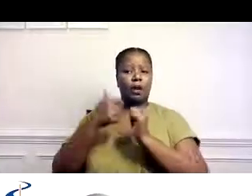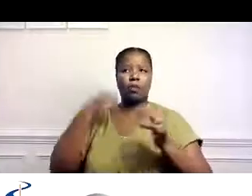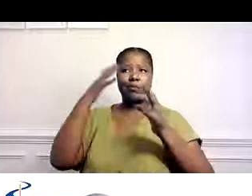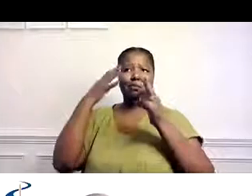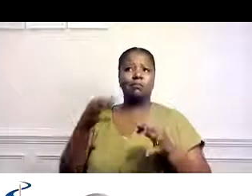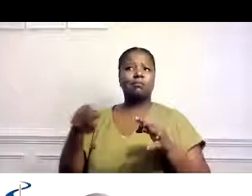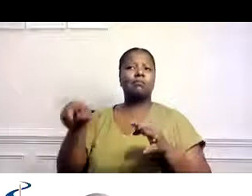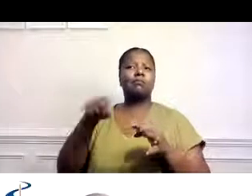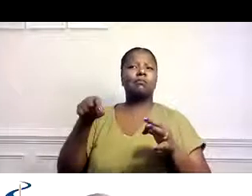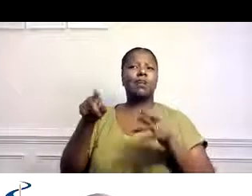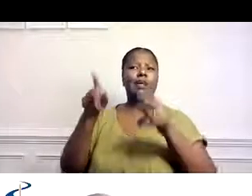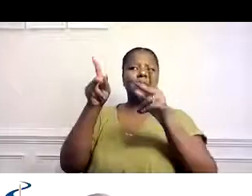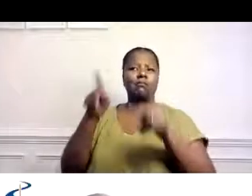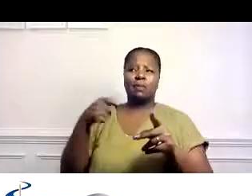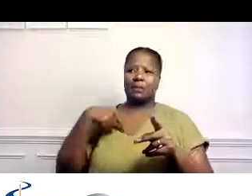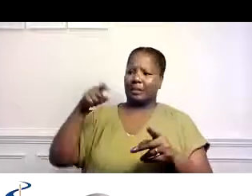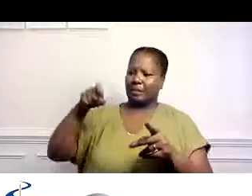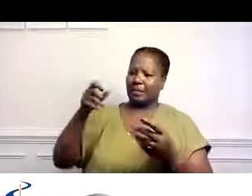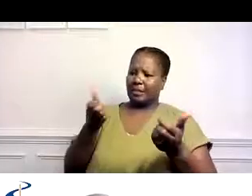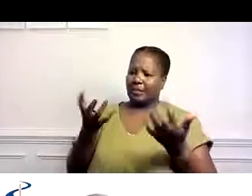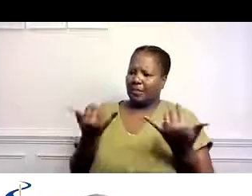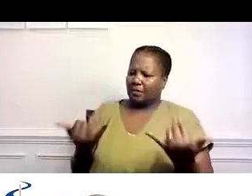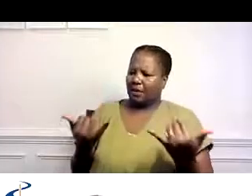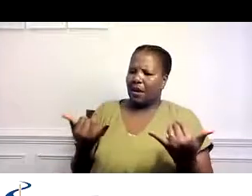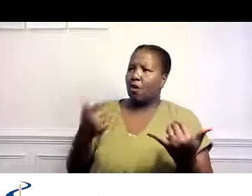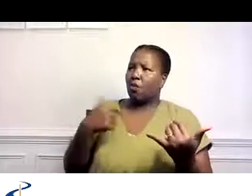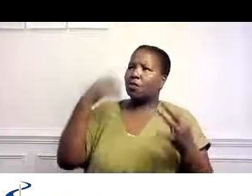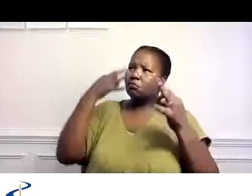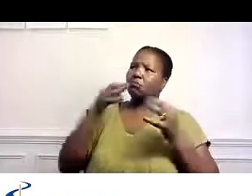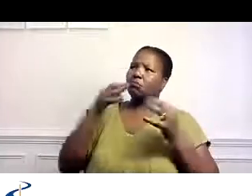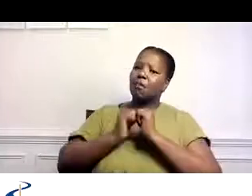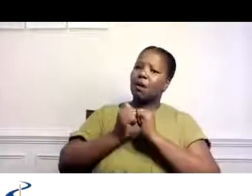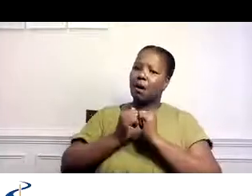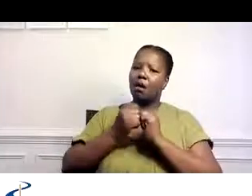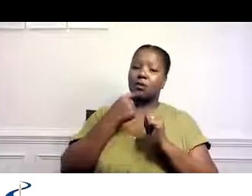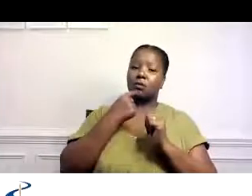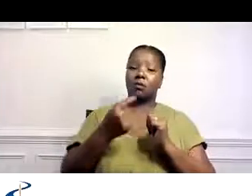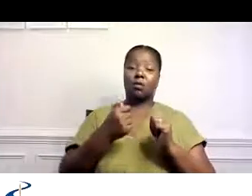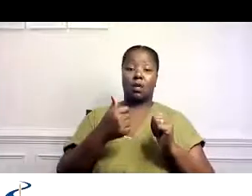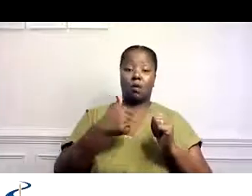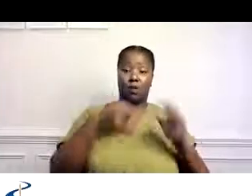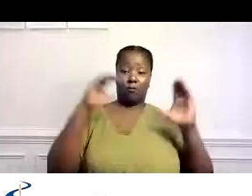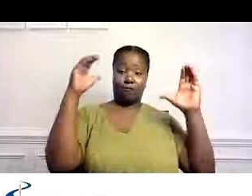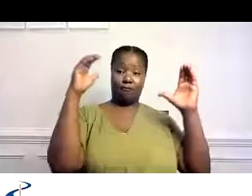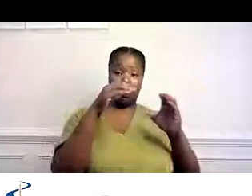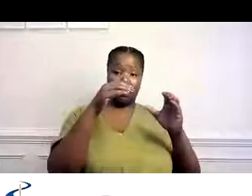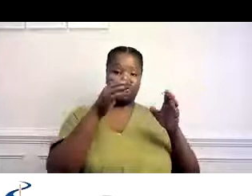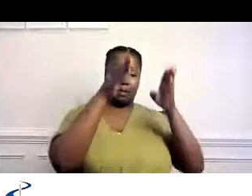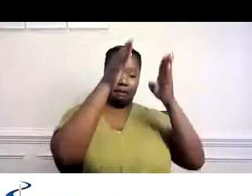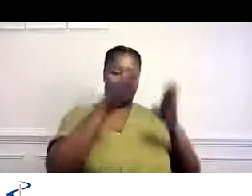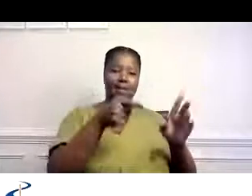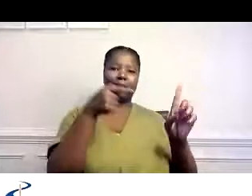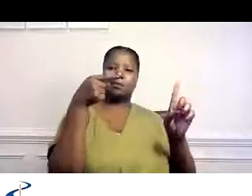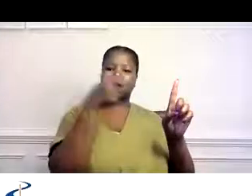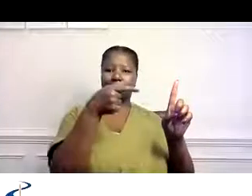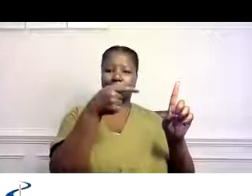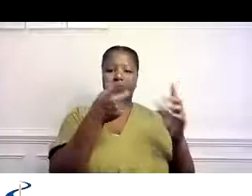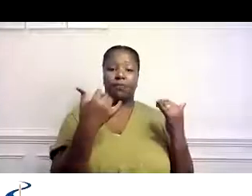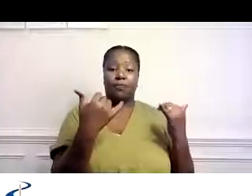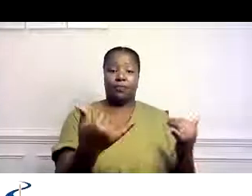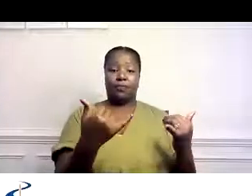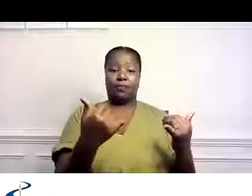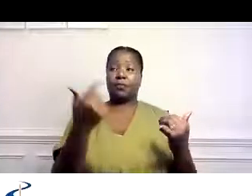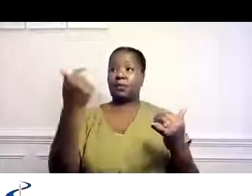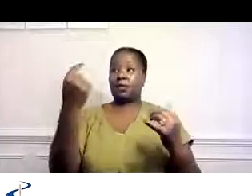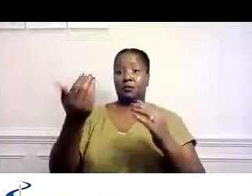trabajar. Próxima página, por favor. La manera como determinamos las actividades que una persona quiere para poder participar